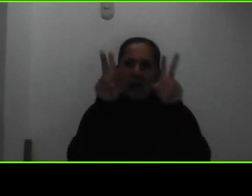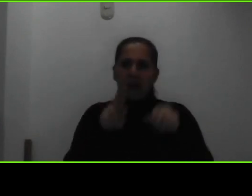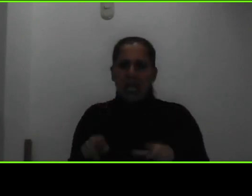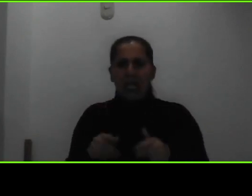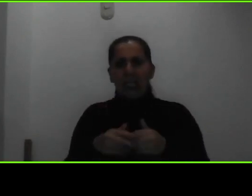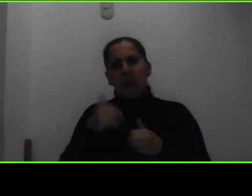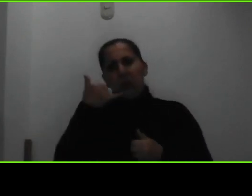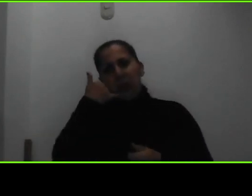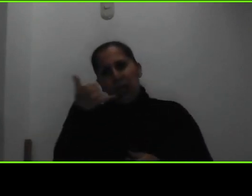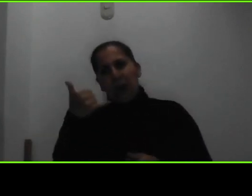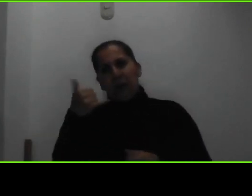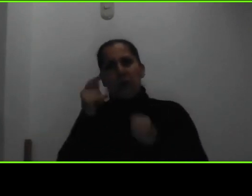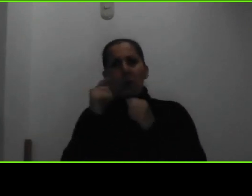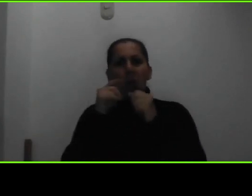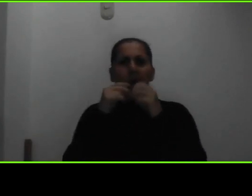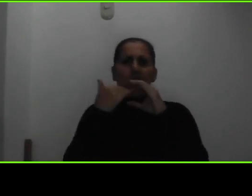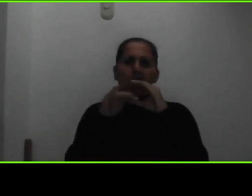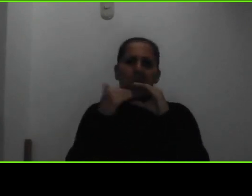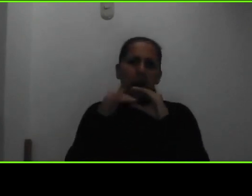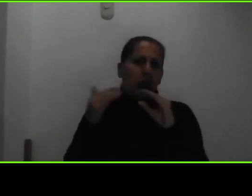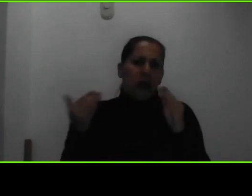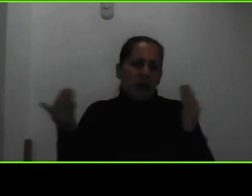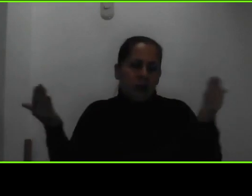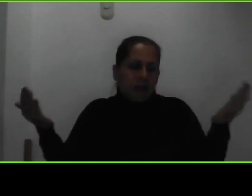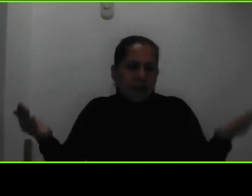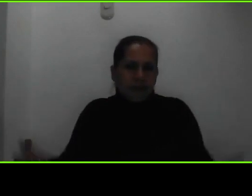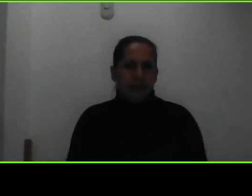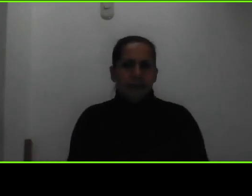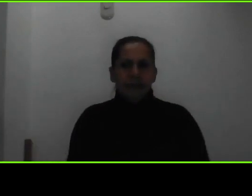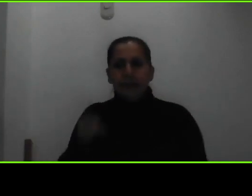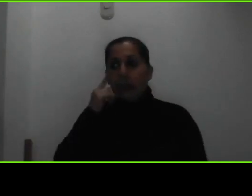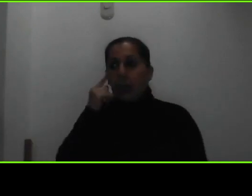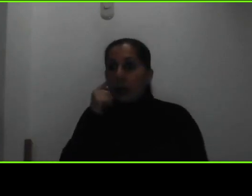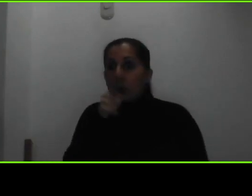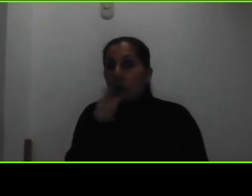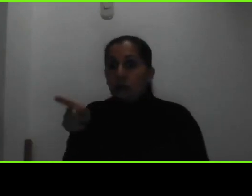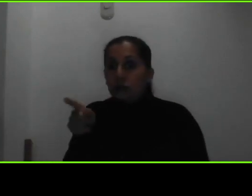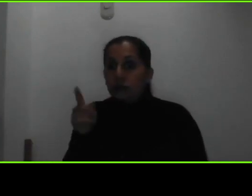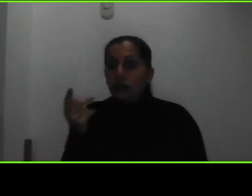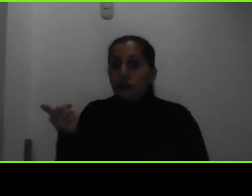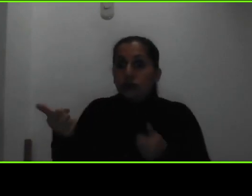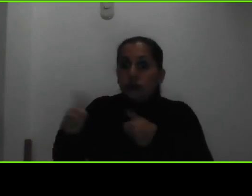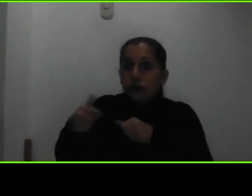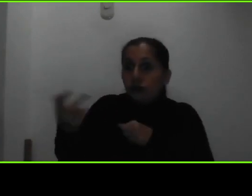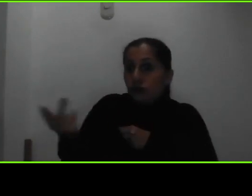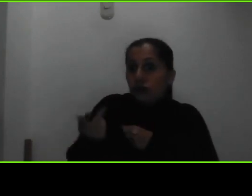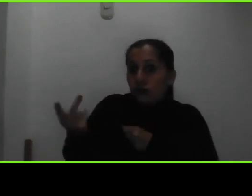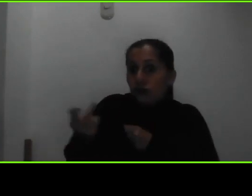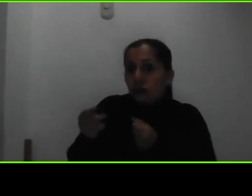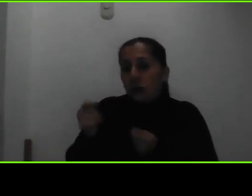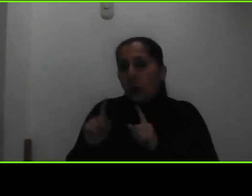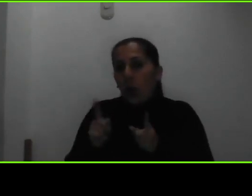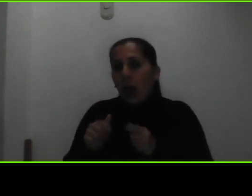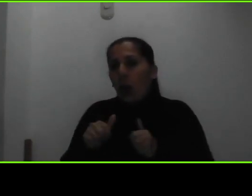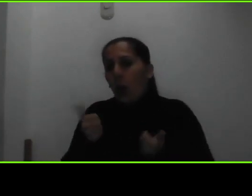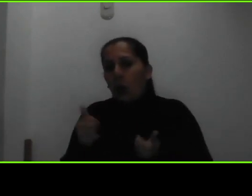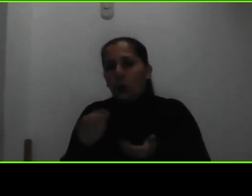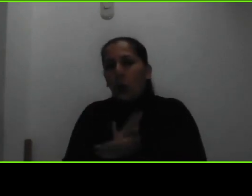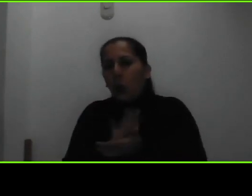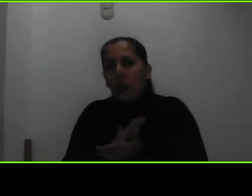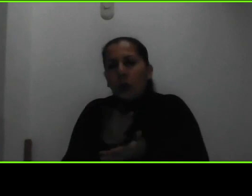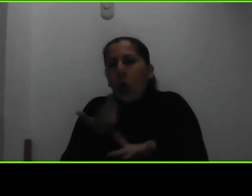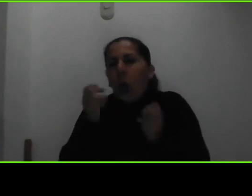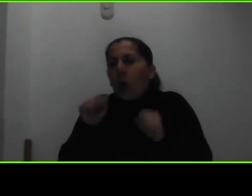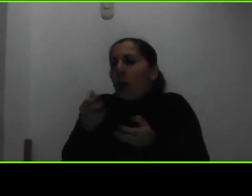por correo electrónico para ver con ustedes que otro documento o que o de qué forma podemos resolver